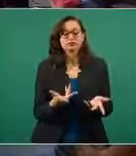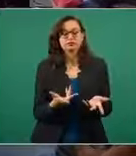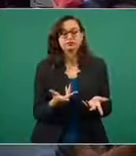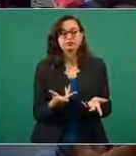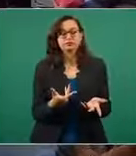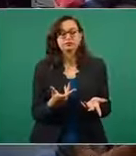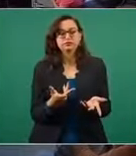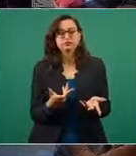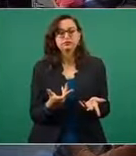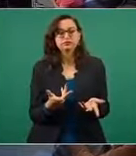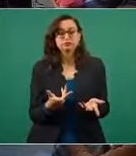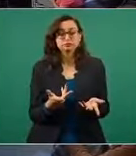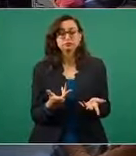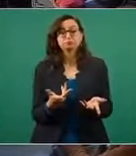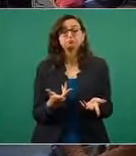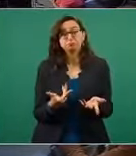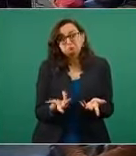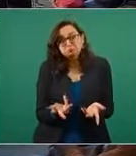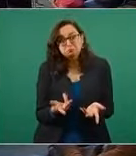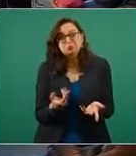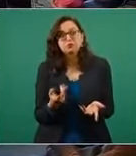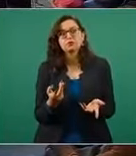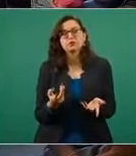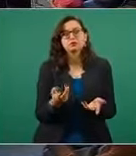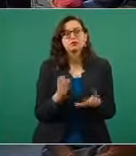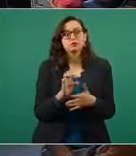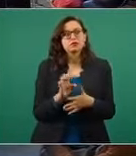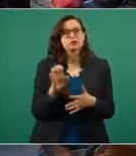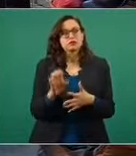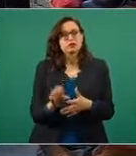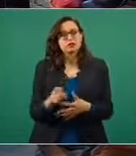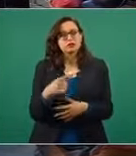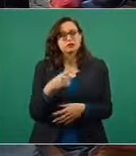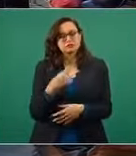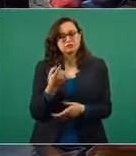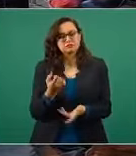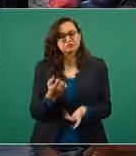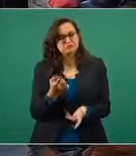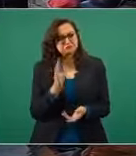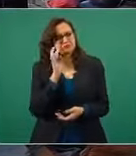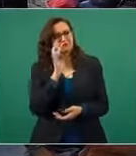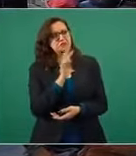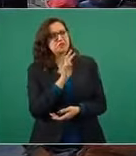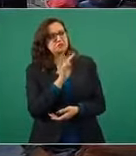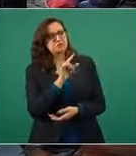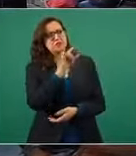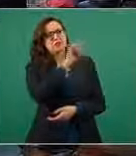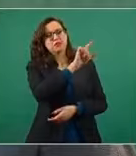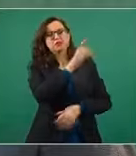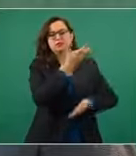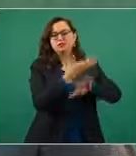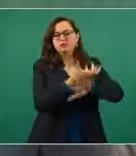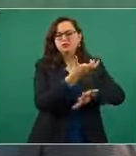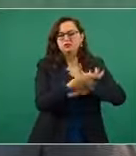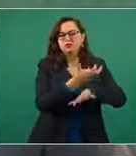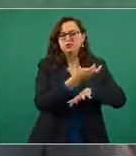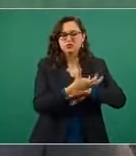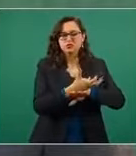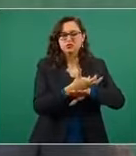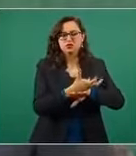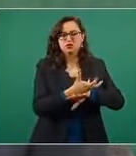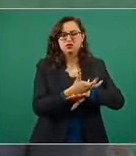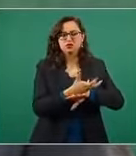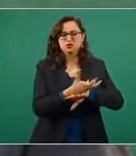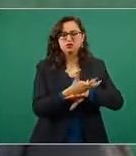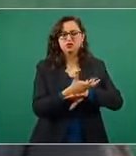Que ellos estén pensando en la autosuficiencia.